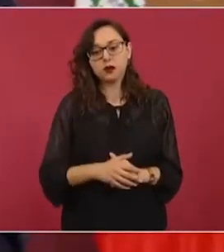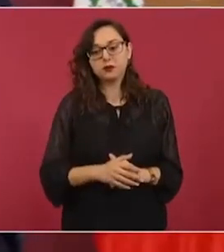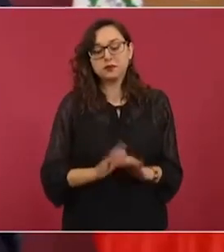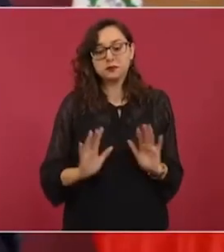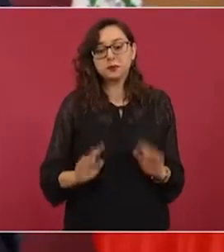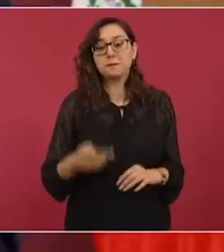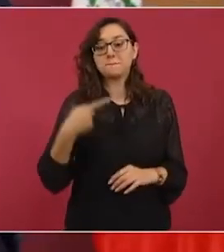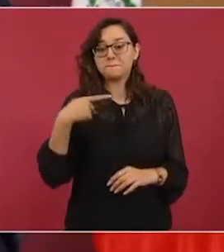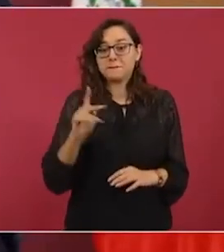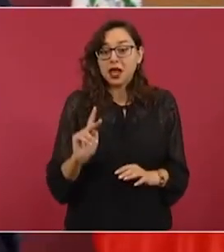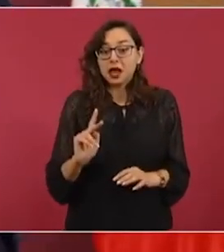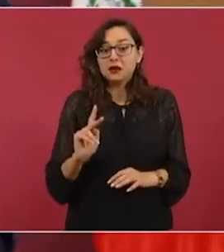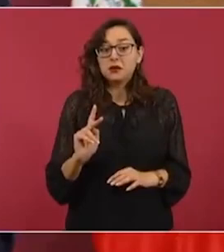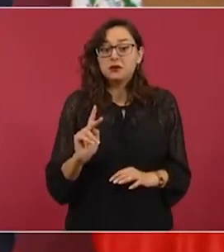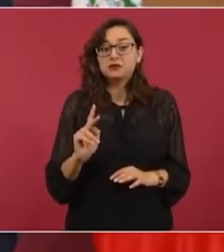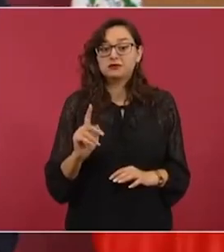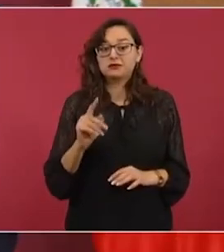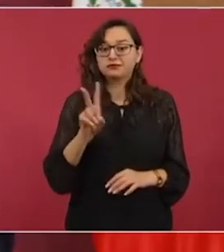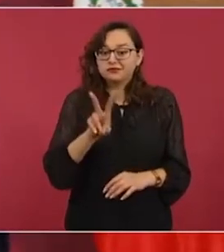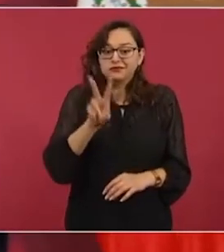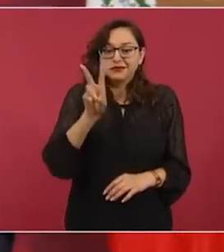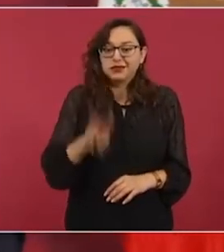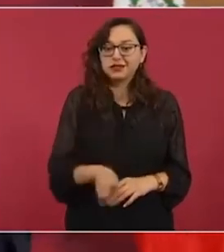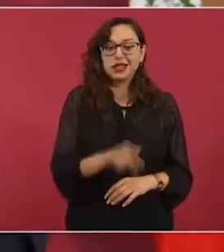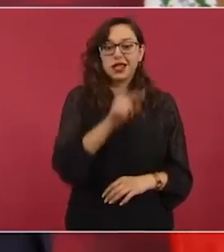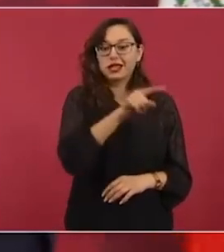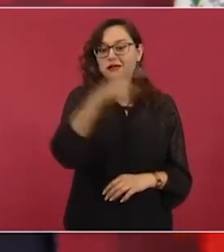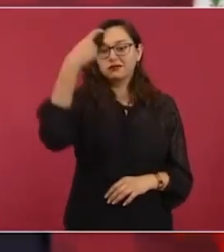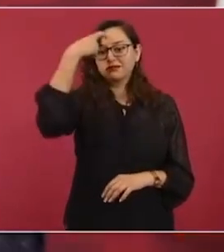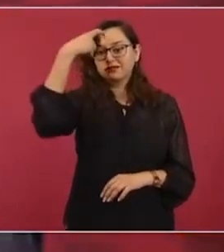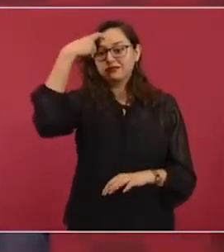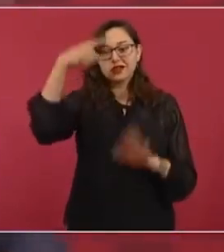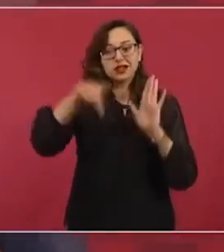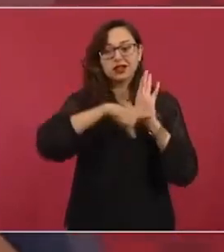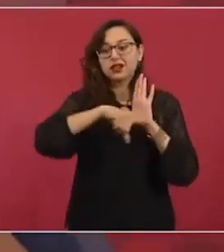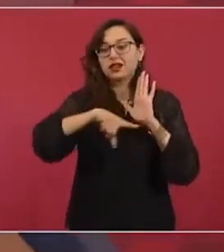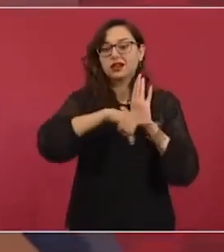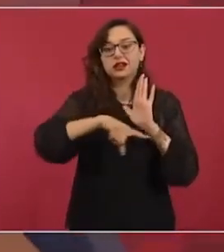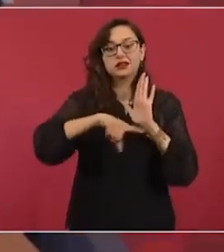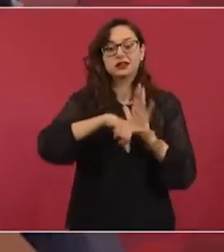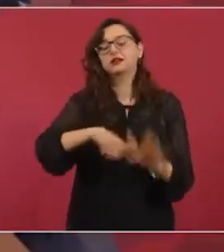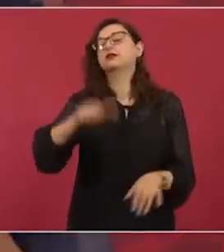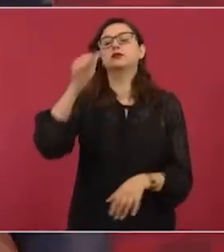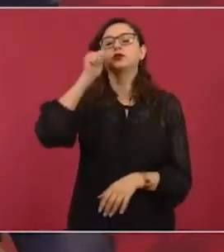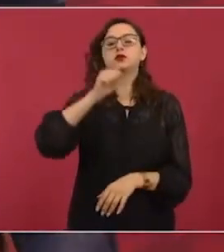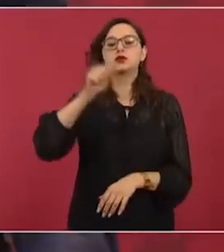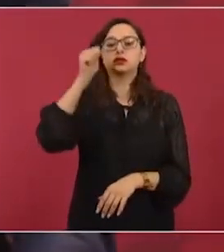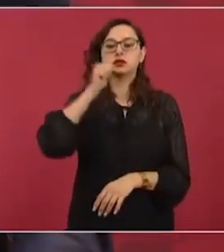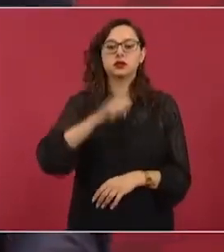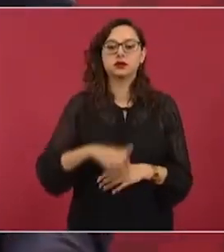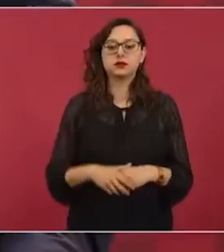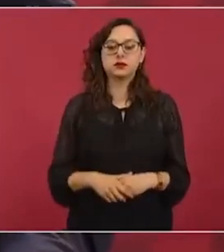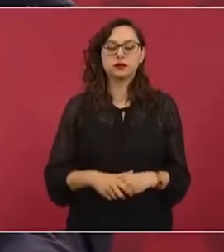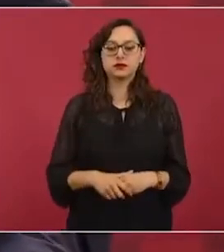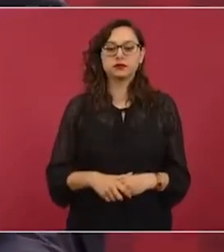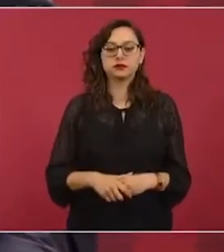pensamiento. A mí me tocó escucharlo, y tengo la grabación,